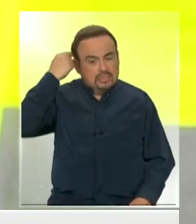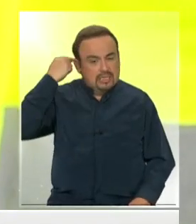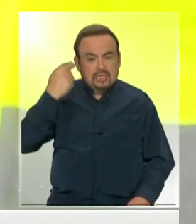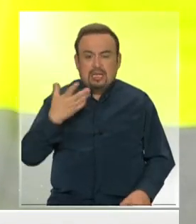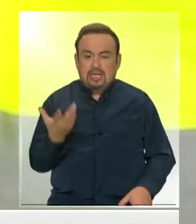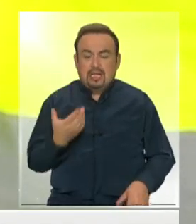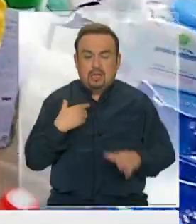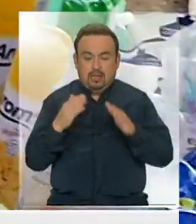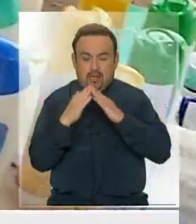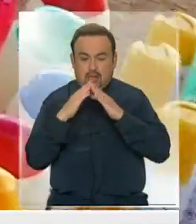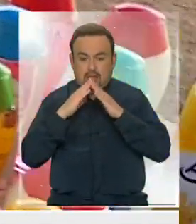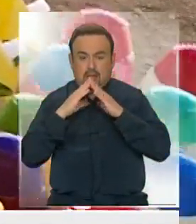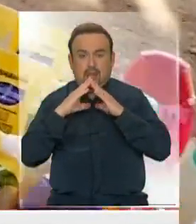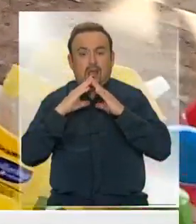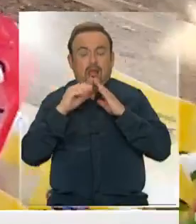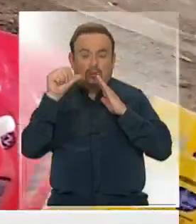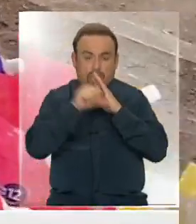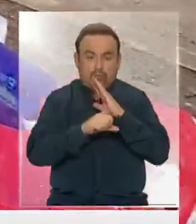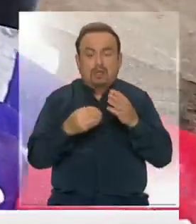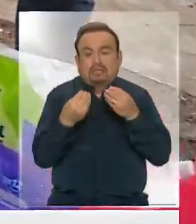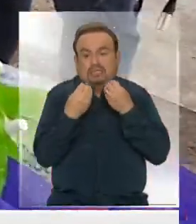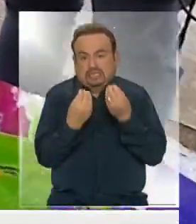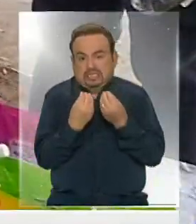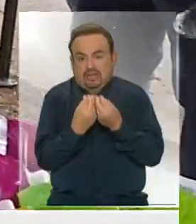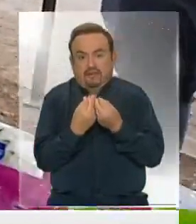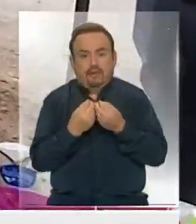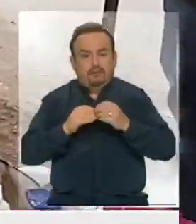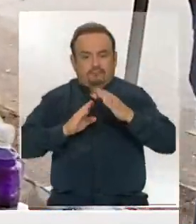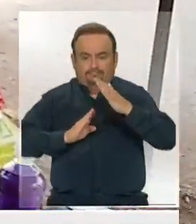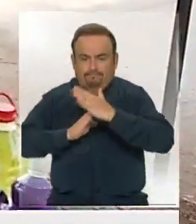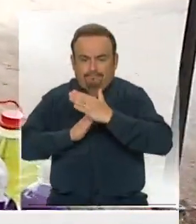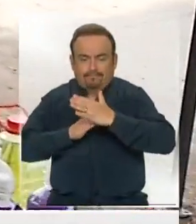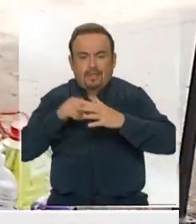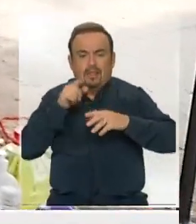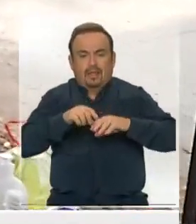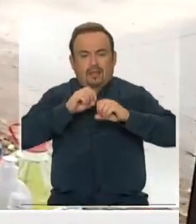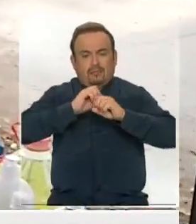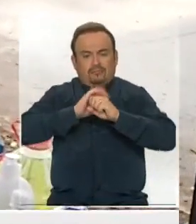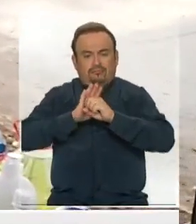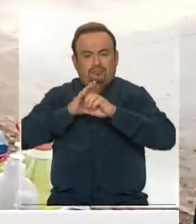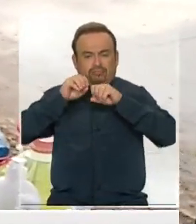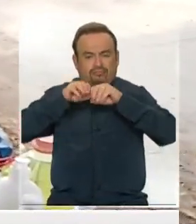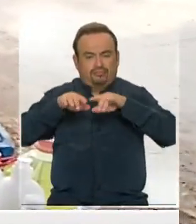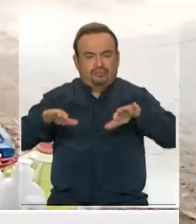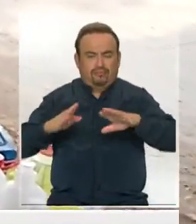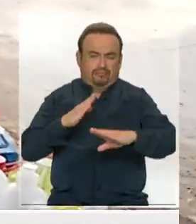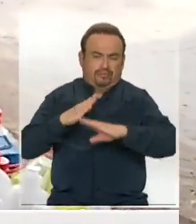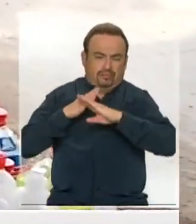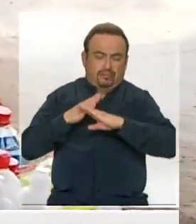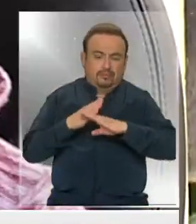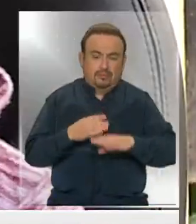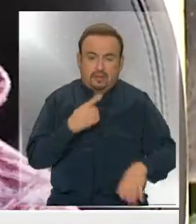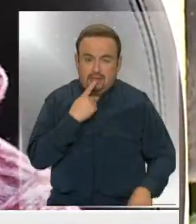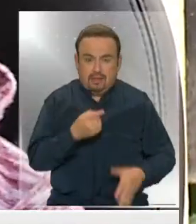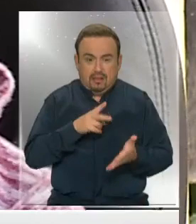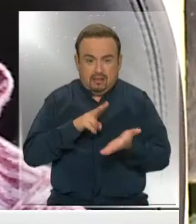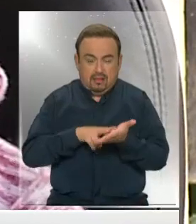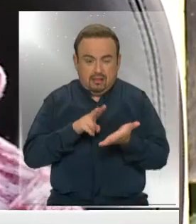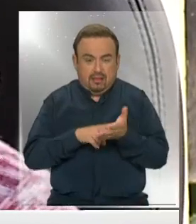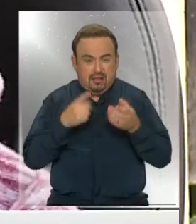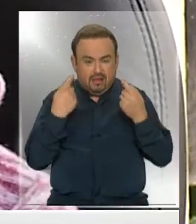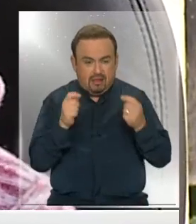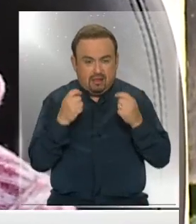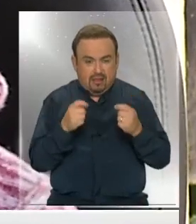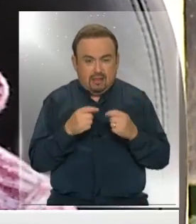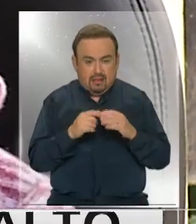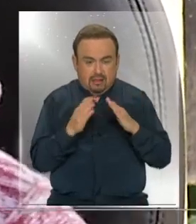cree que una cuarentena total serviría para frenar de una vez por todas el brote del virus. Sinceramente, si te tratara de que te